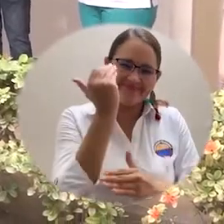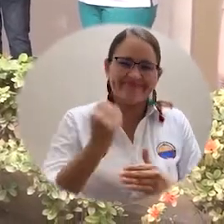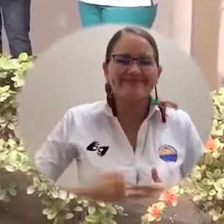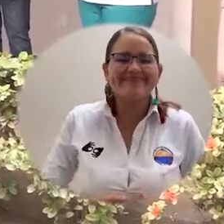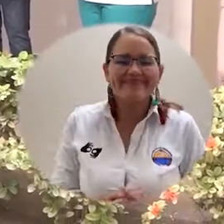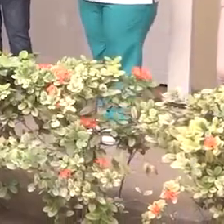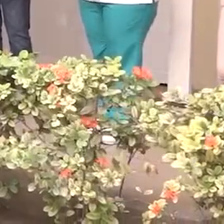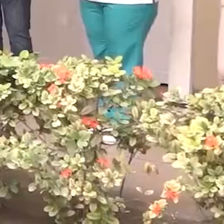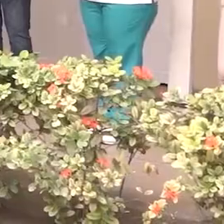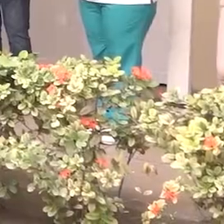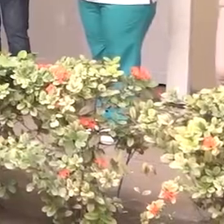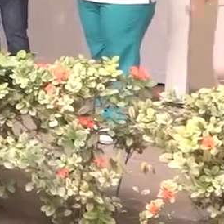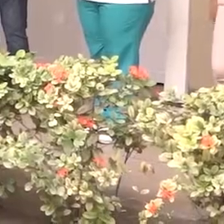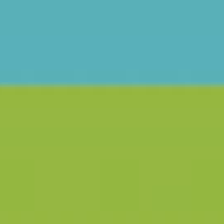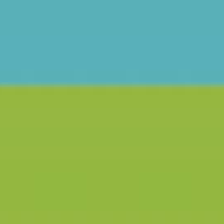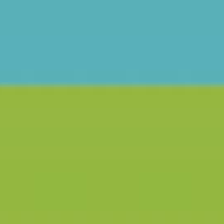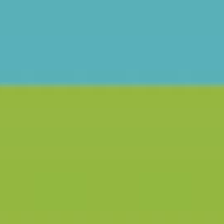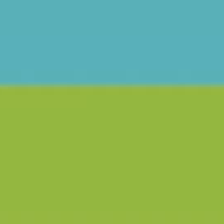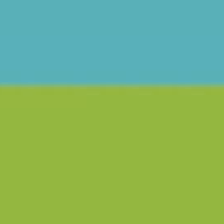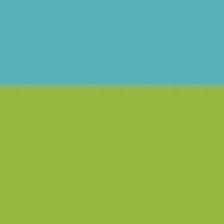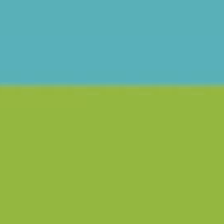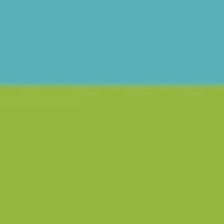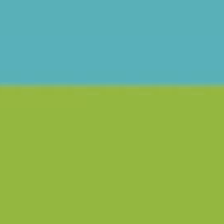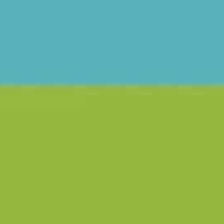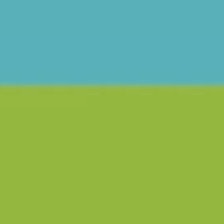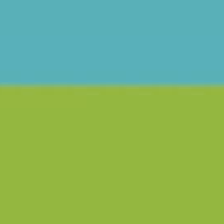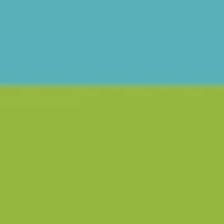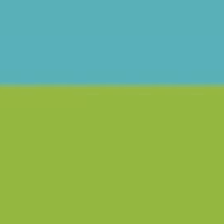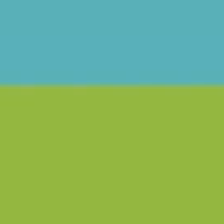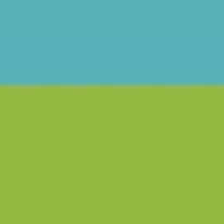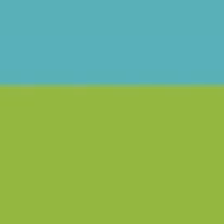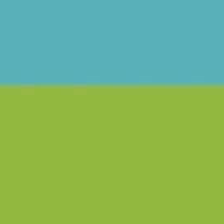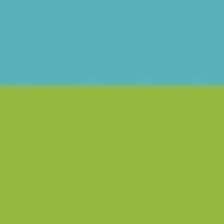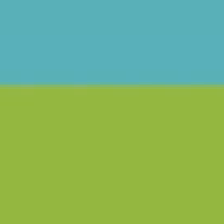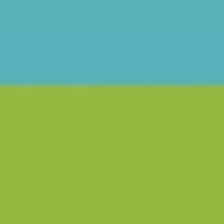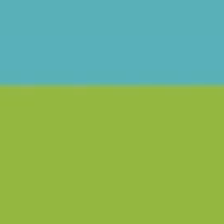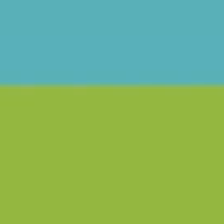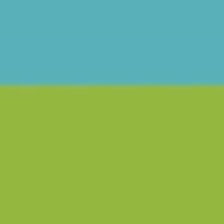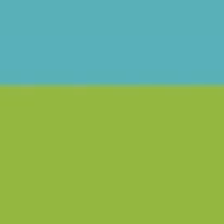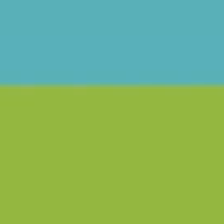Universidad del Magdalena. Más incluyente e innovadora.